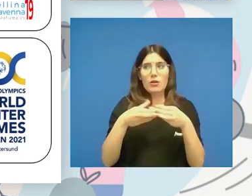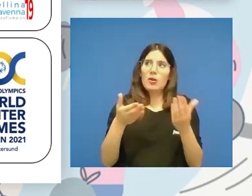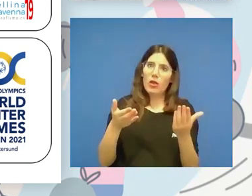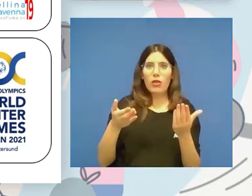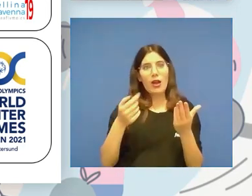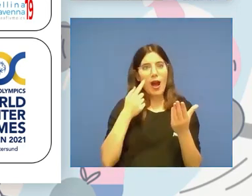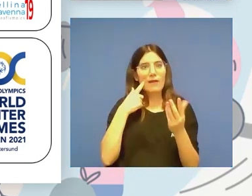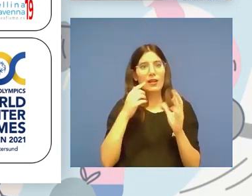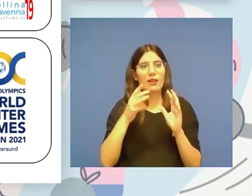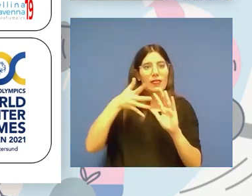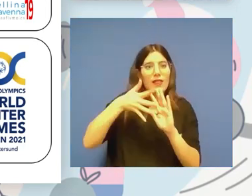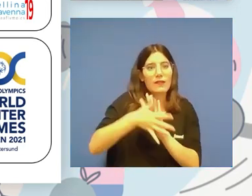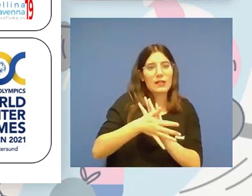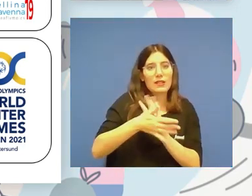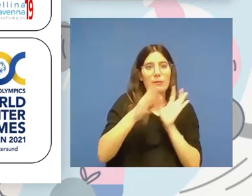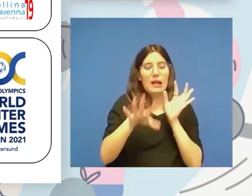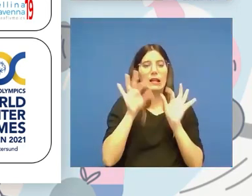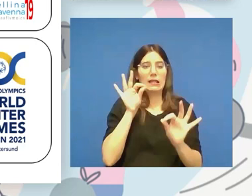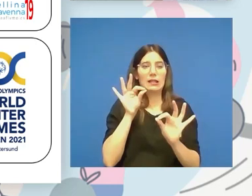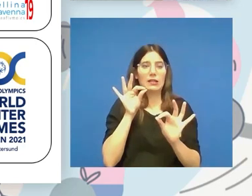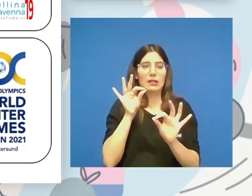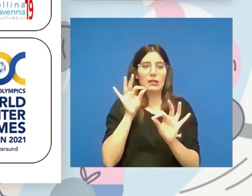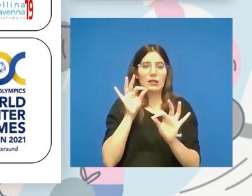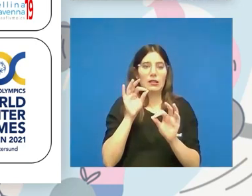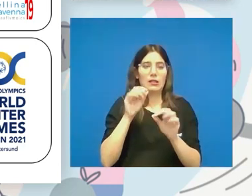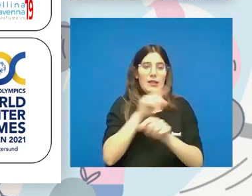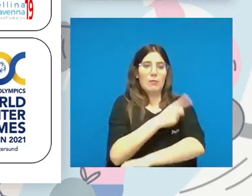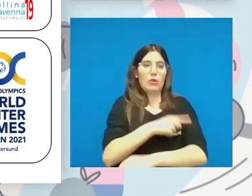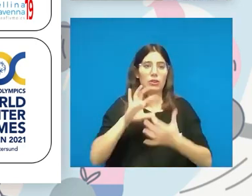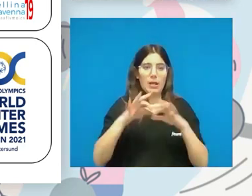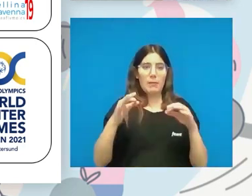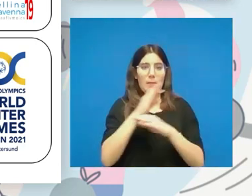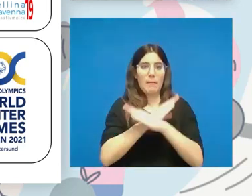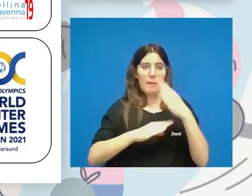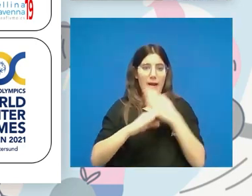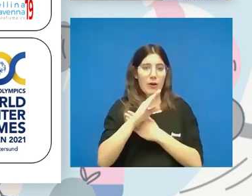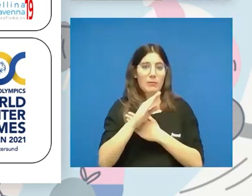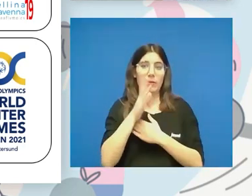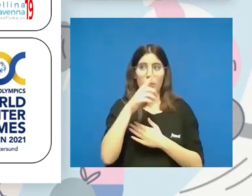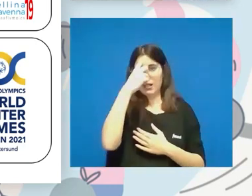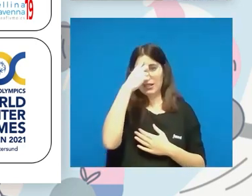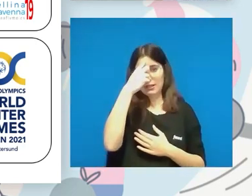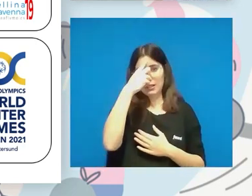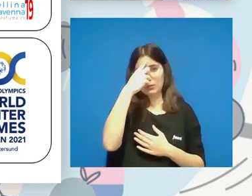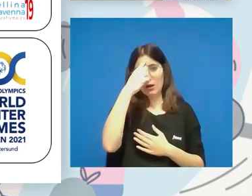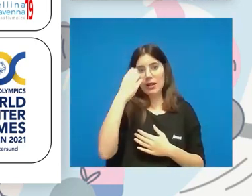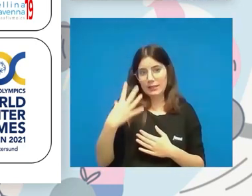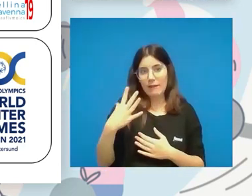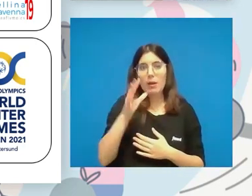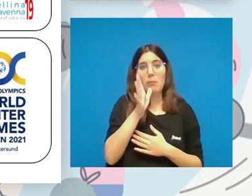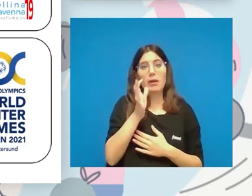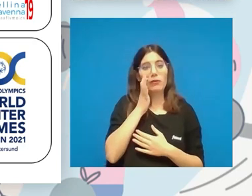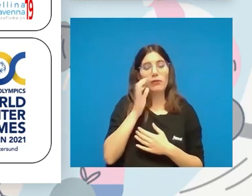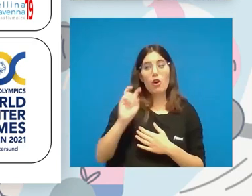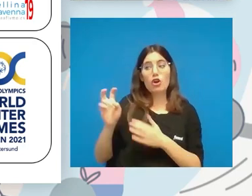de definir qué es elegibilidad en deporte paralímpico, pues oye, que la intelectual, si es solo intelectual, está bien, pero que hay otros colectivos que